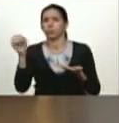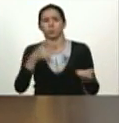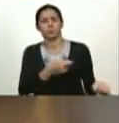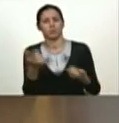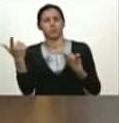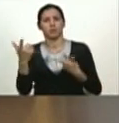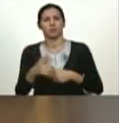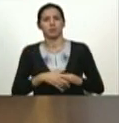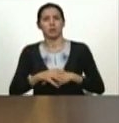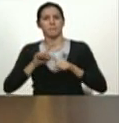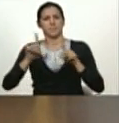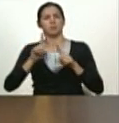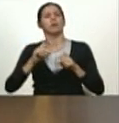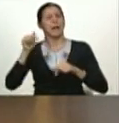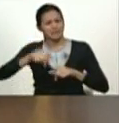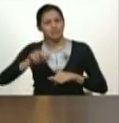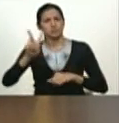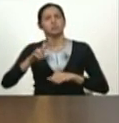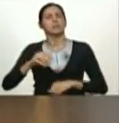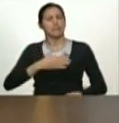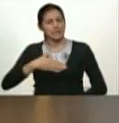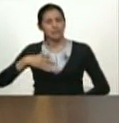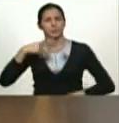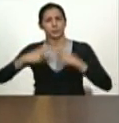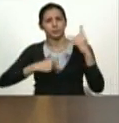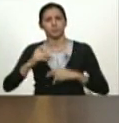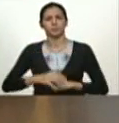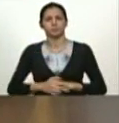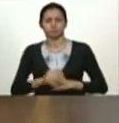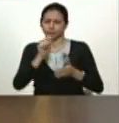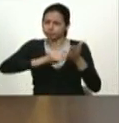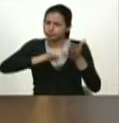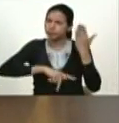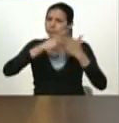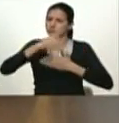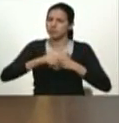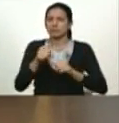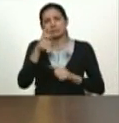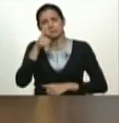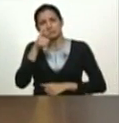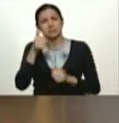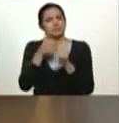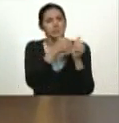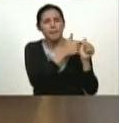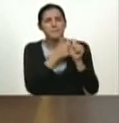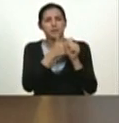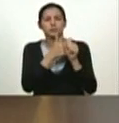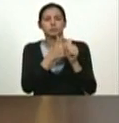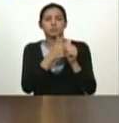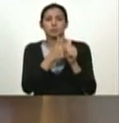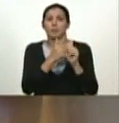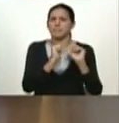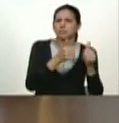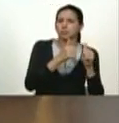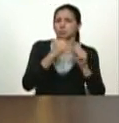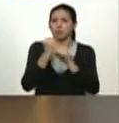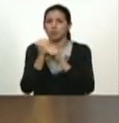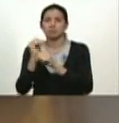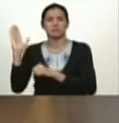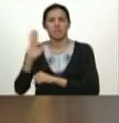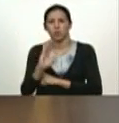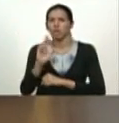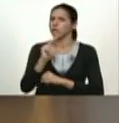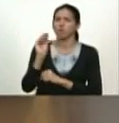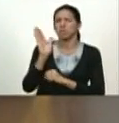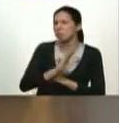pero vamos a producir y veamos el plan y hagamos seguimiento cada semana se reactivó esto se reactivó aquello llegó tal cosa la